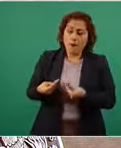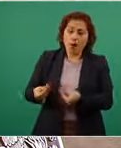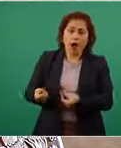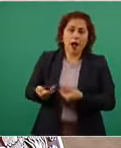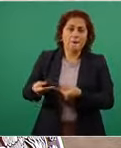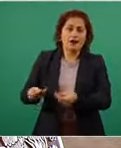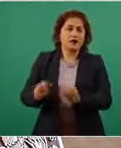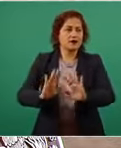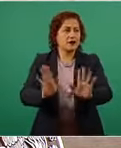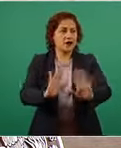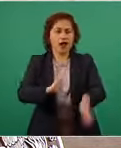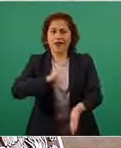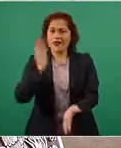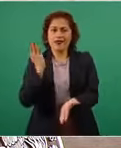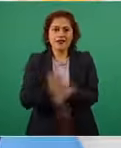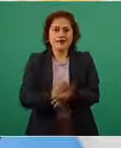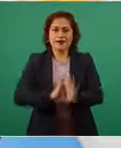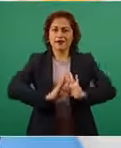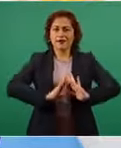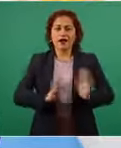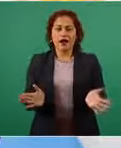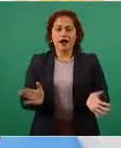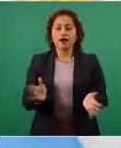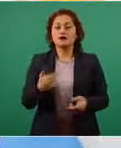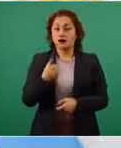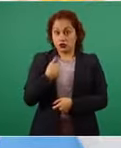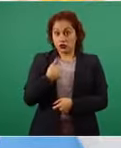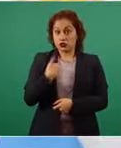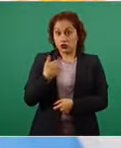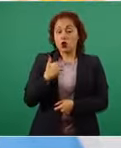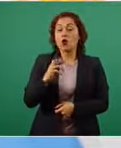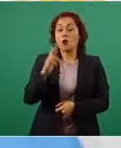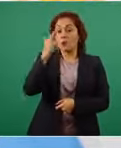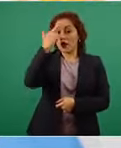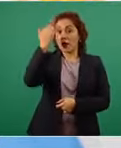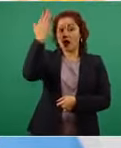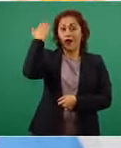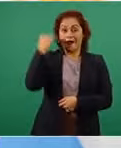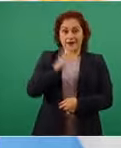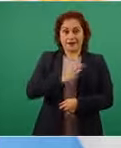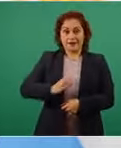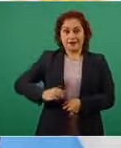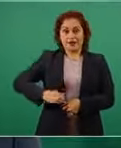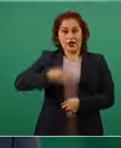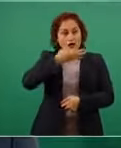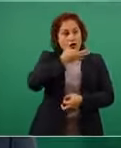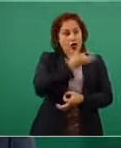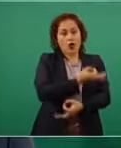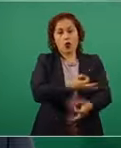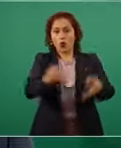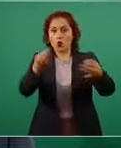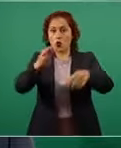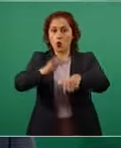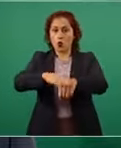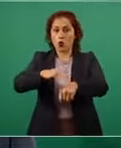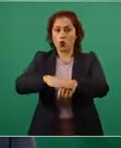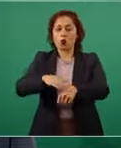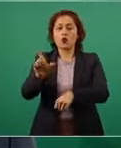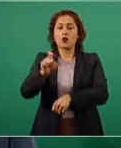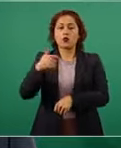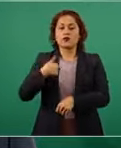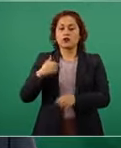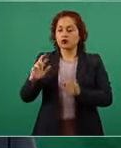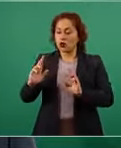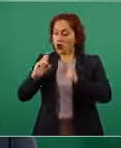y eso fue un comunicado oficial que hice después de reunirme con el enviado del fondo